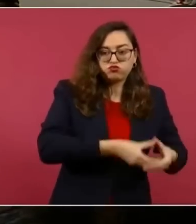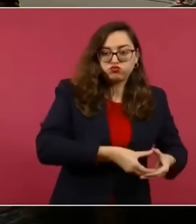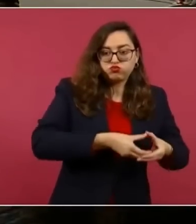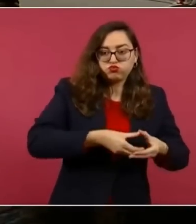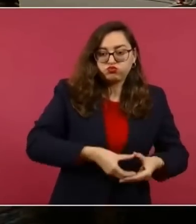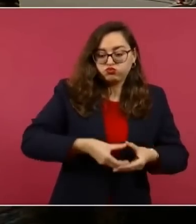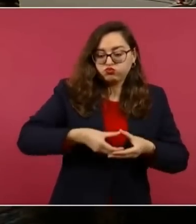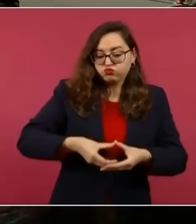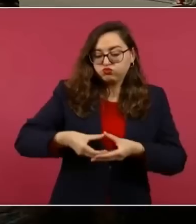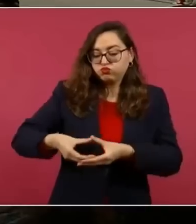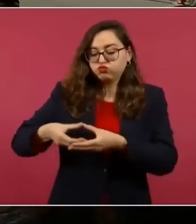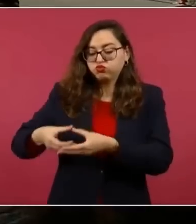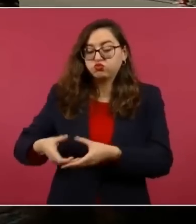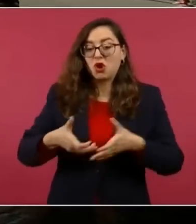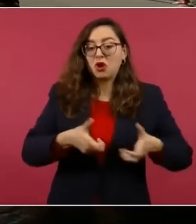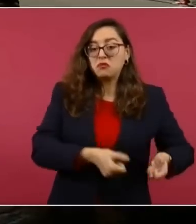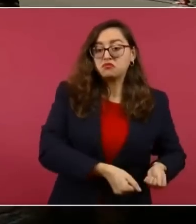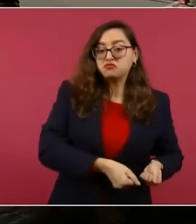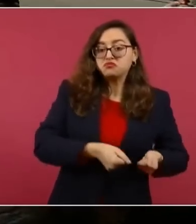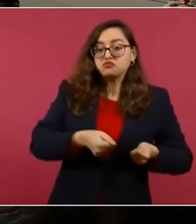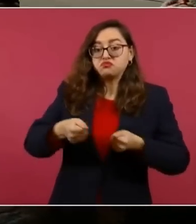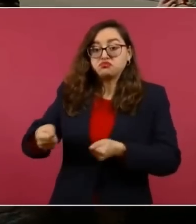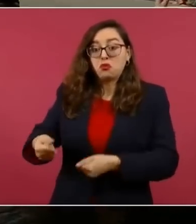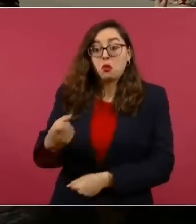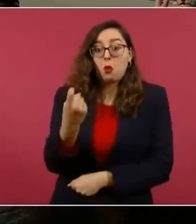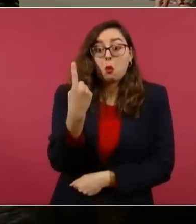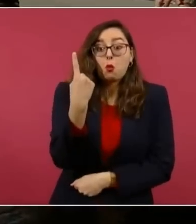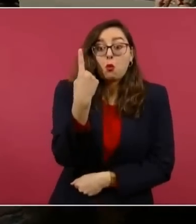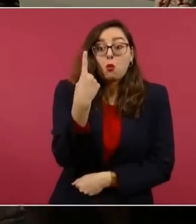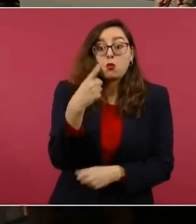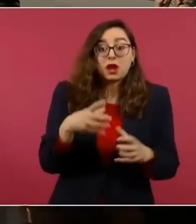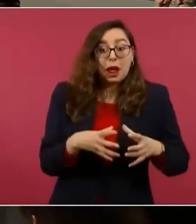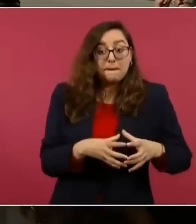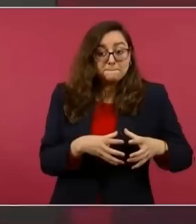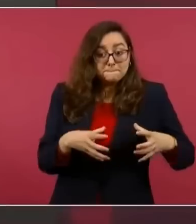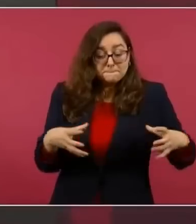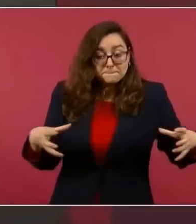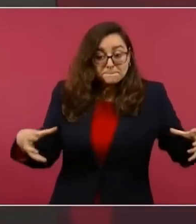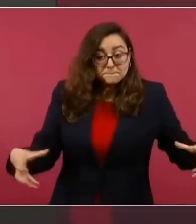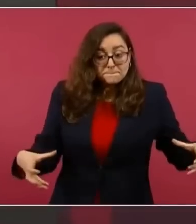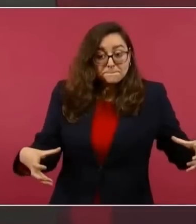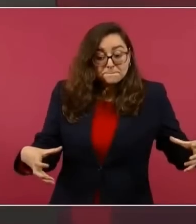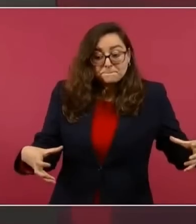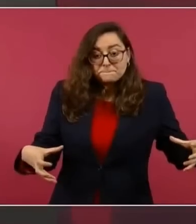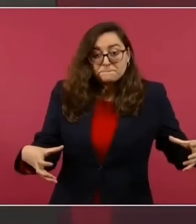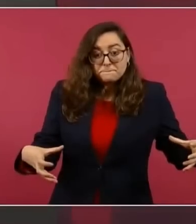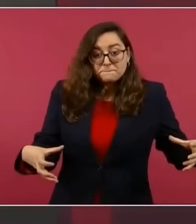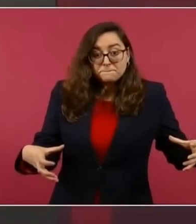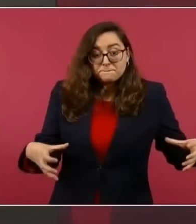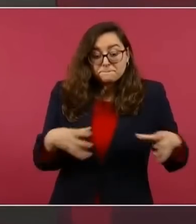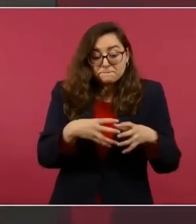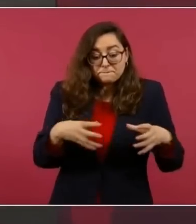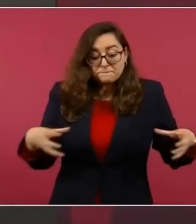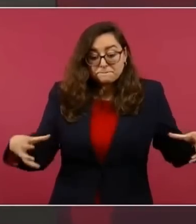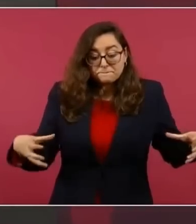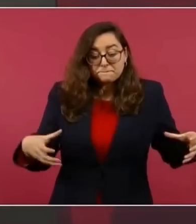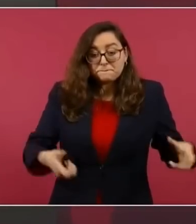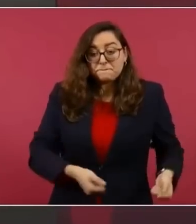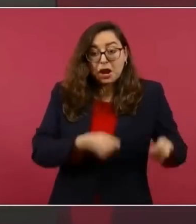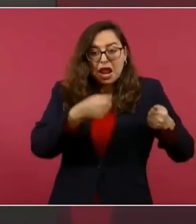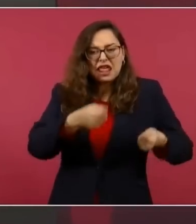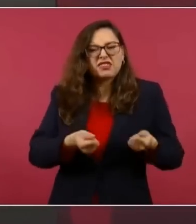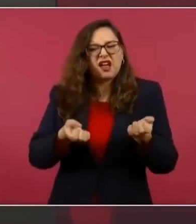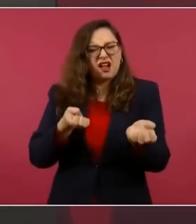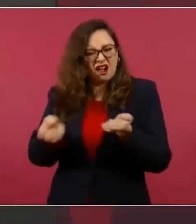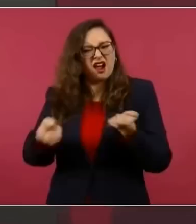dice que se los llevó... En una maleta. En una maleta, que es una maleta, le dice, de chorizo, que es